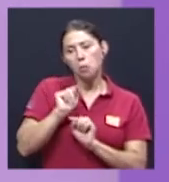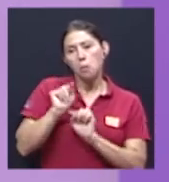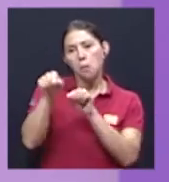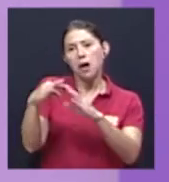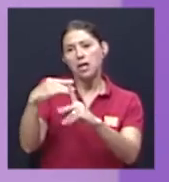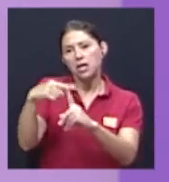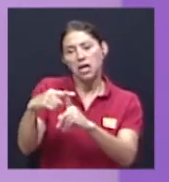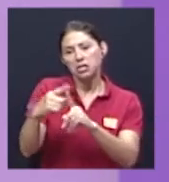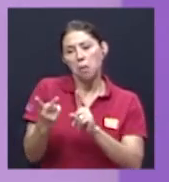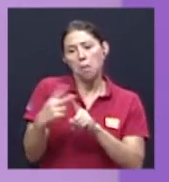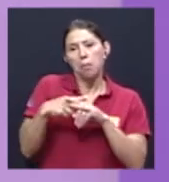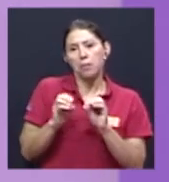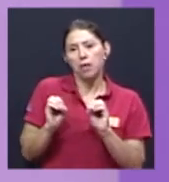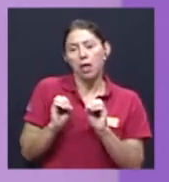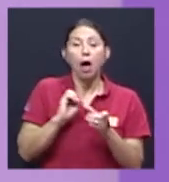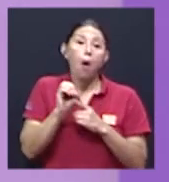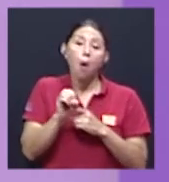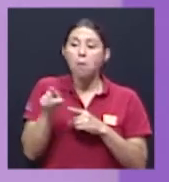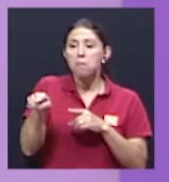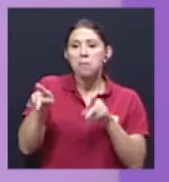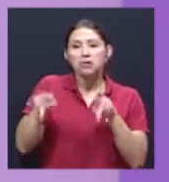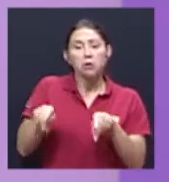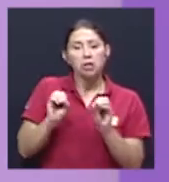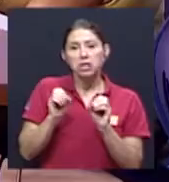ninguna afiliación religiosa también.